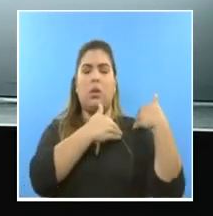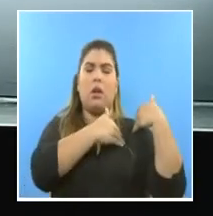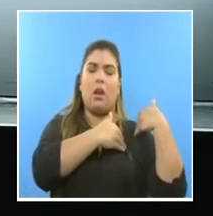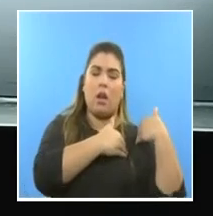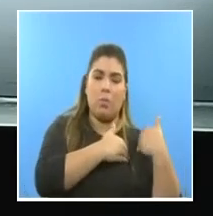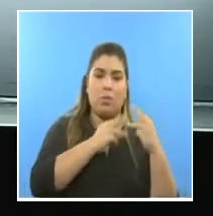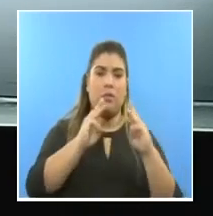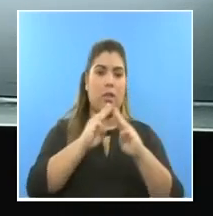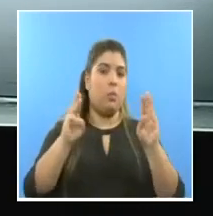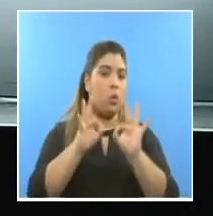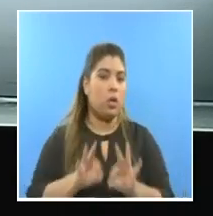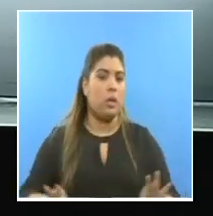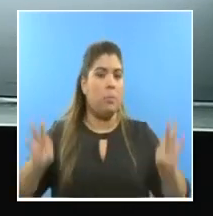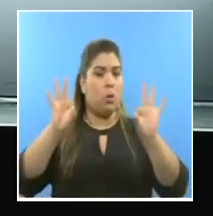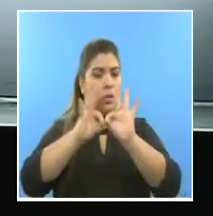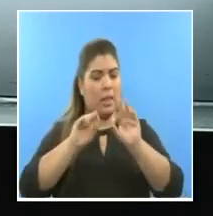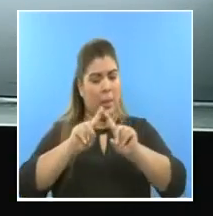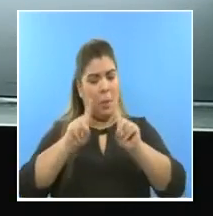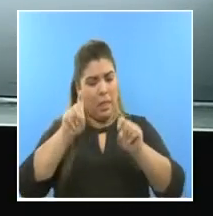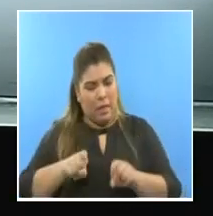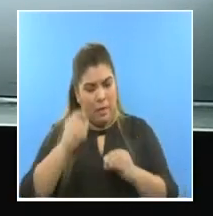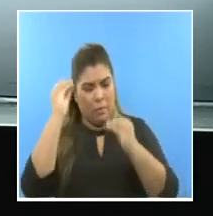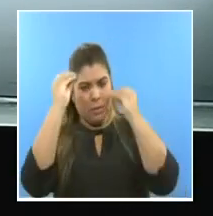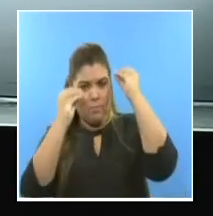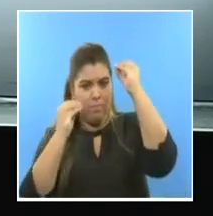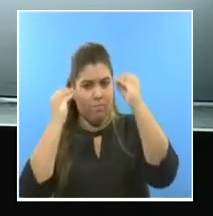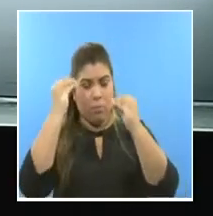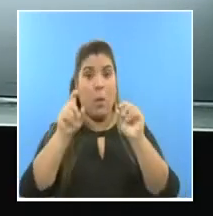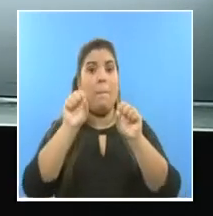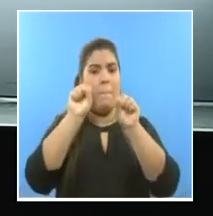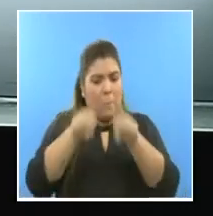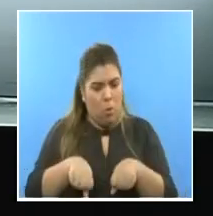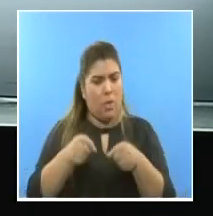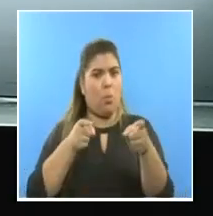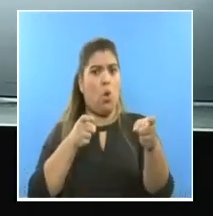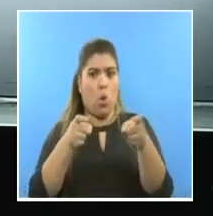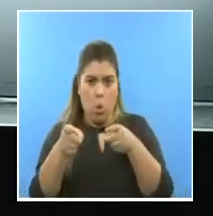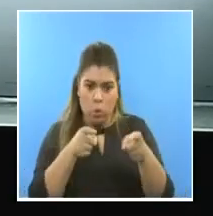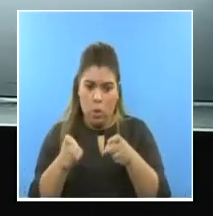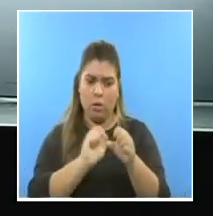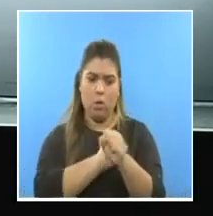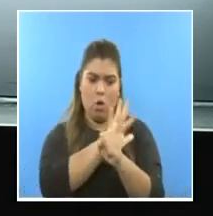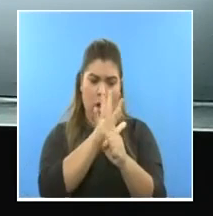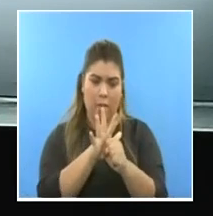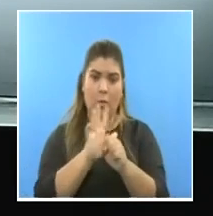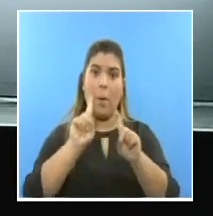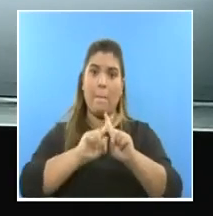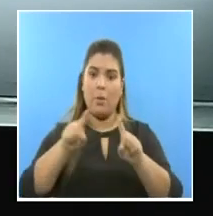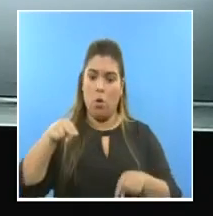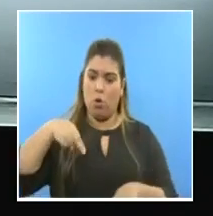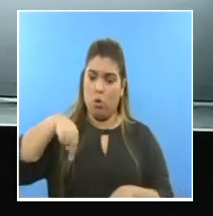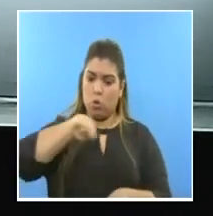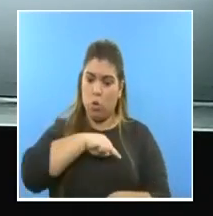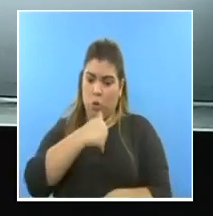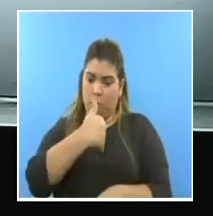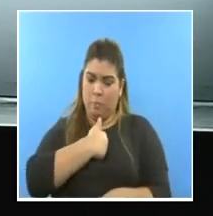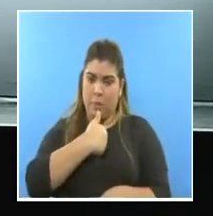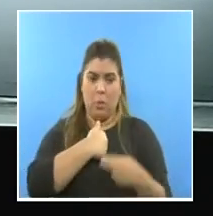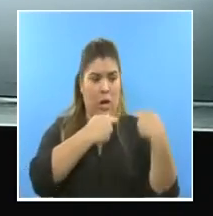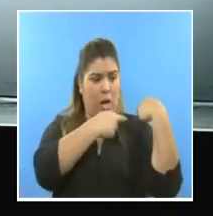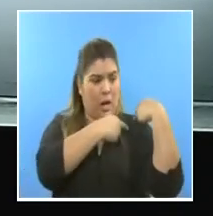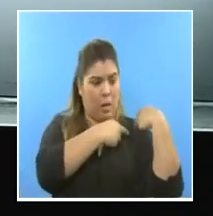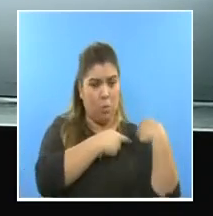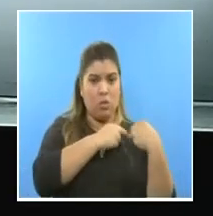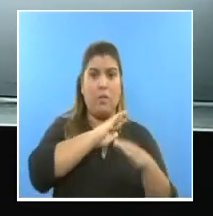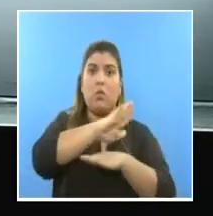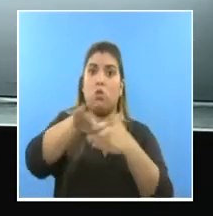tomar la conciencia de que esto lo podemos mitigar, lo podemos controlar si actuamos todos al unísono,